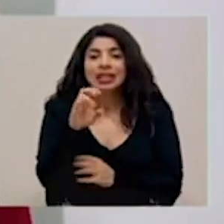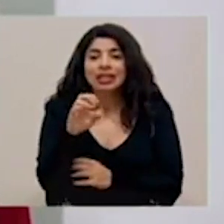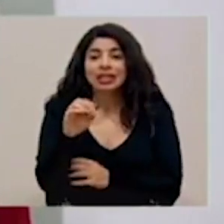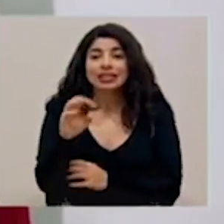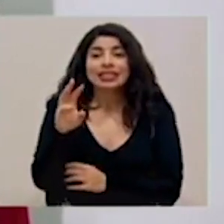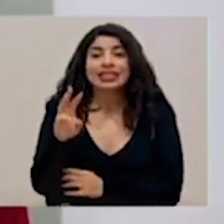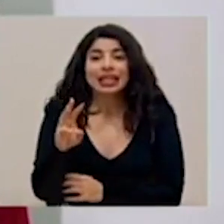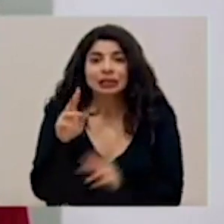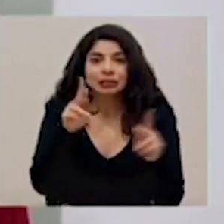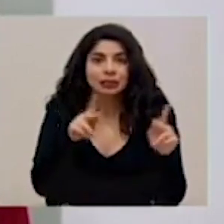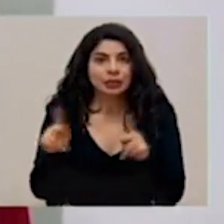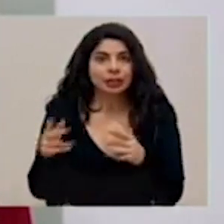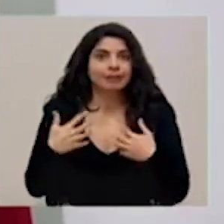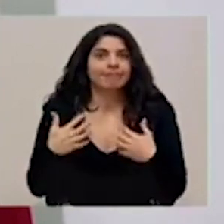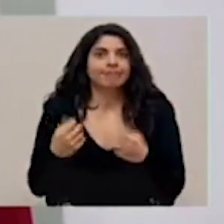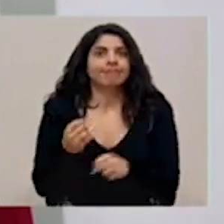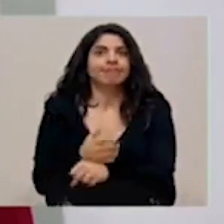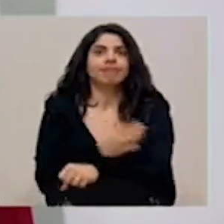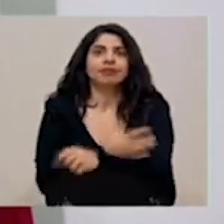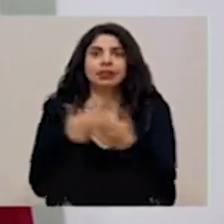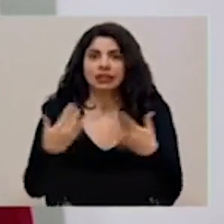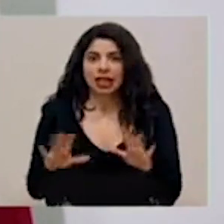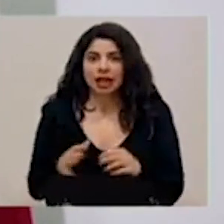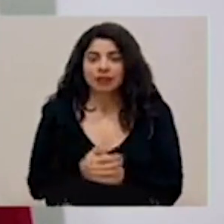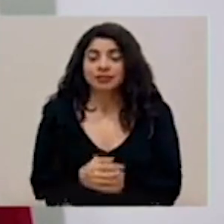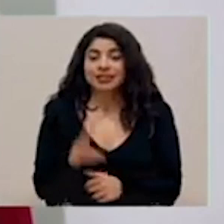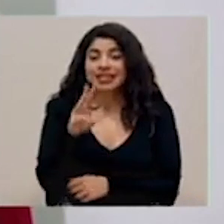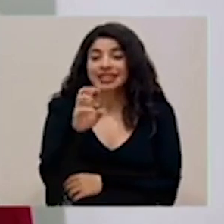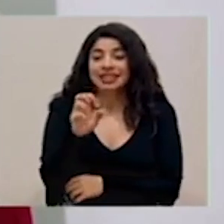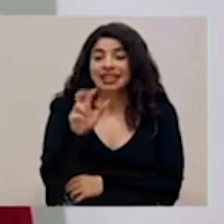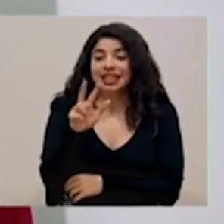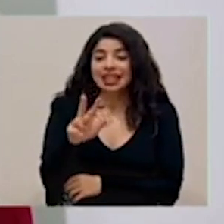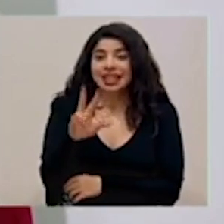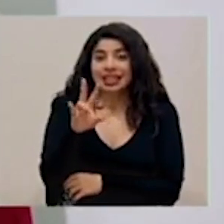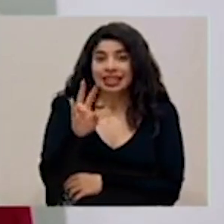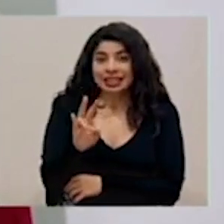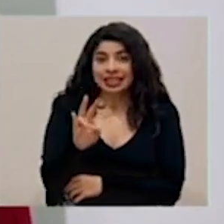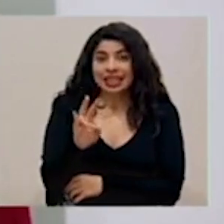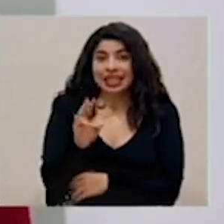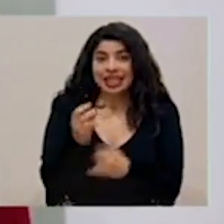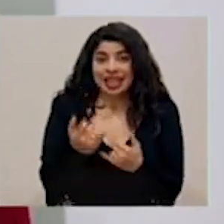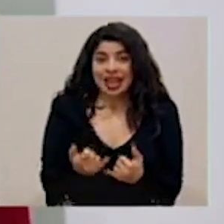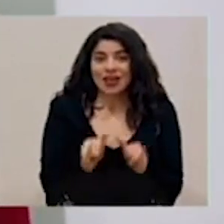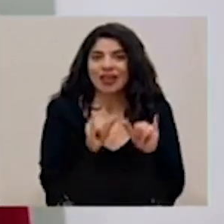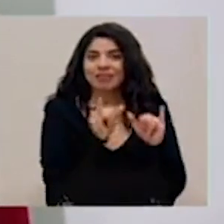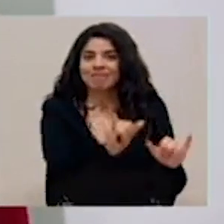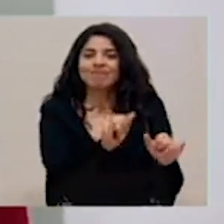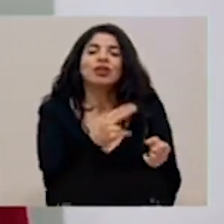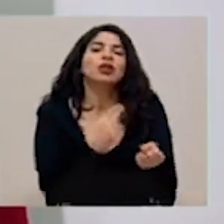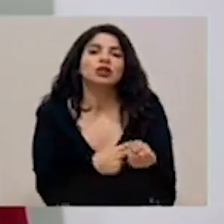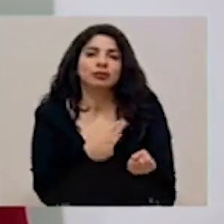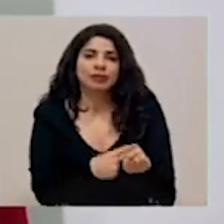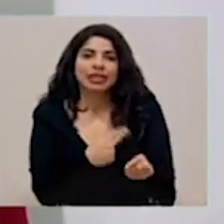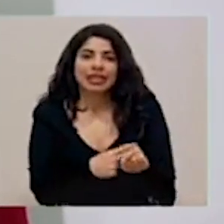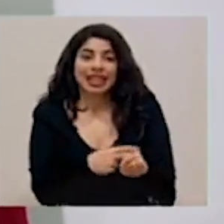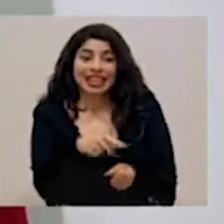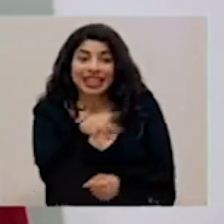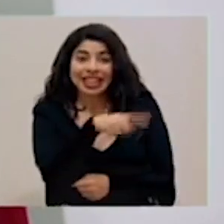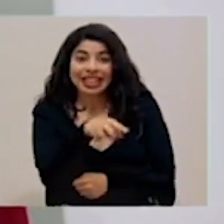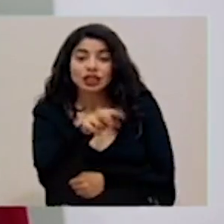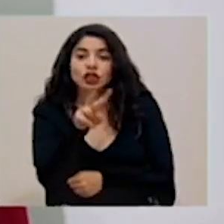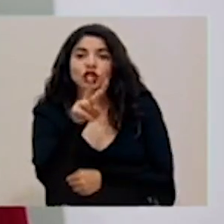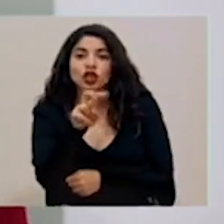personas recuperadas, 637 se encuentran hospitalizadas, 260